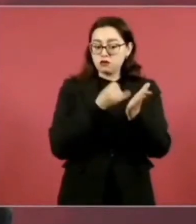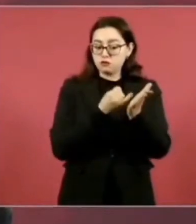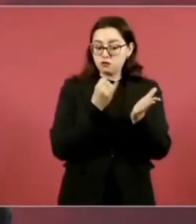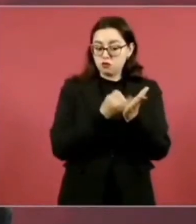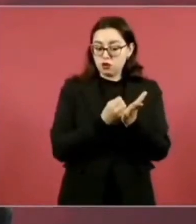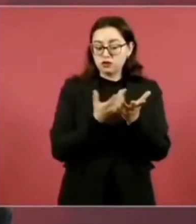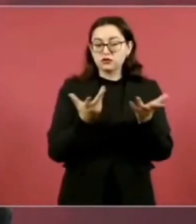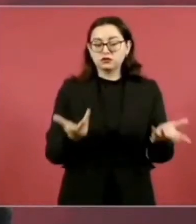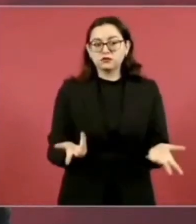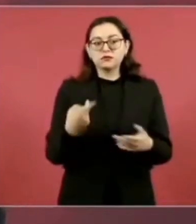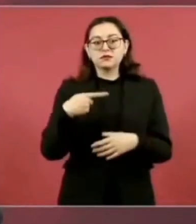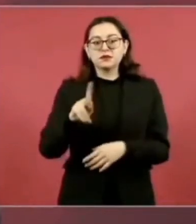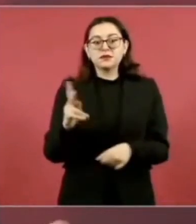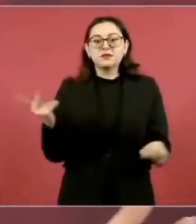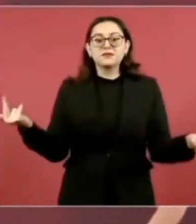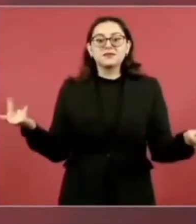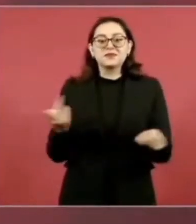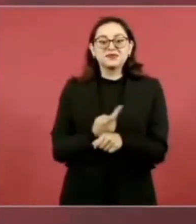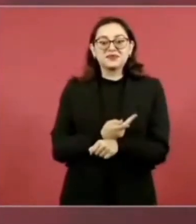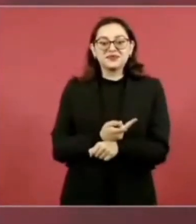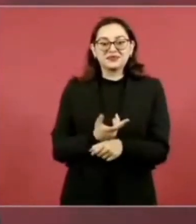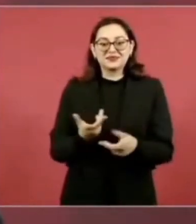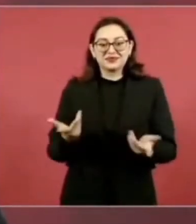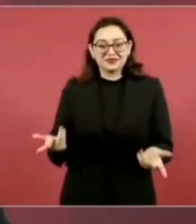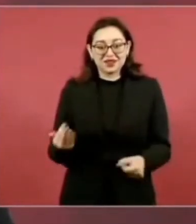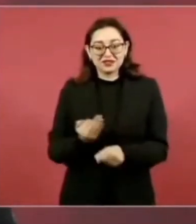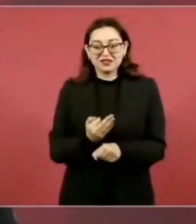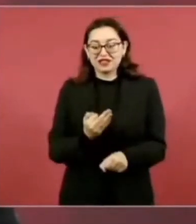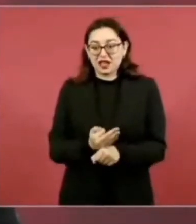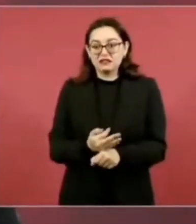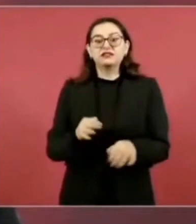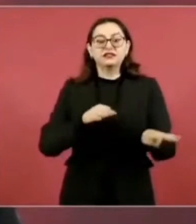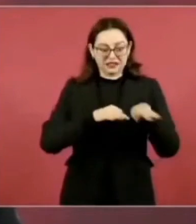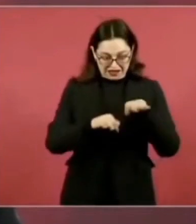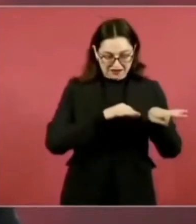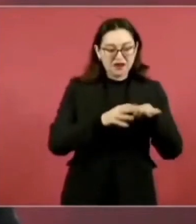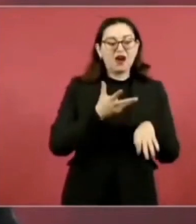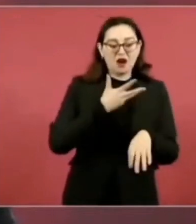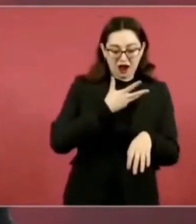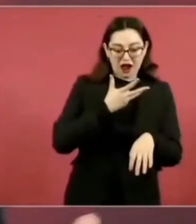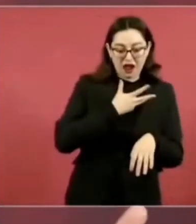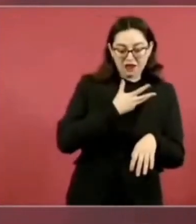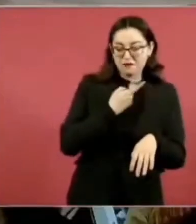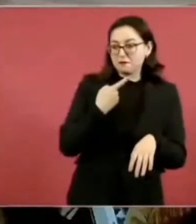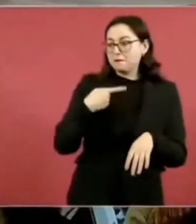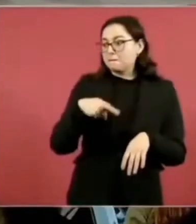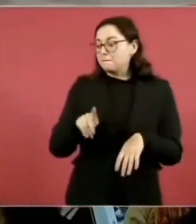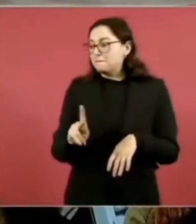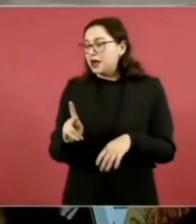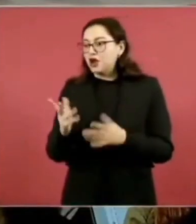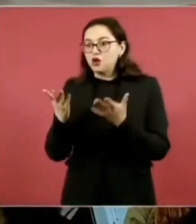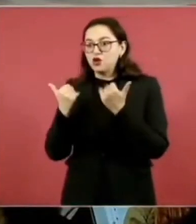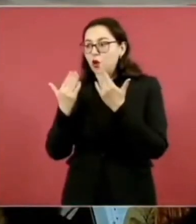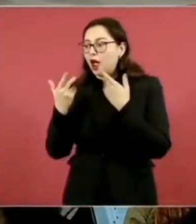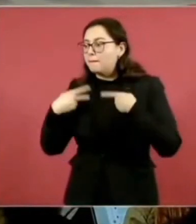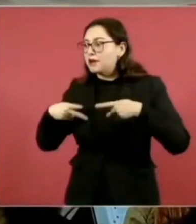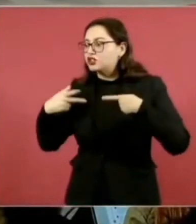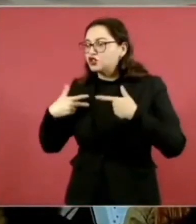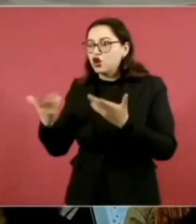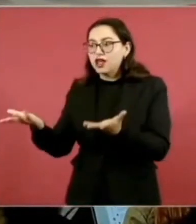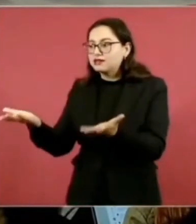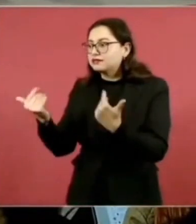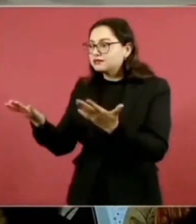trabajadores, tenemos el mínimo histórico en el desempleo, el dos por ciento, estamos entre los cinco países de desempleo